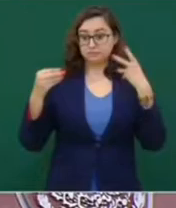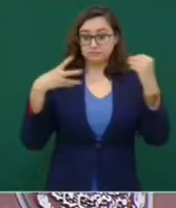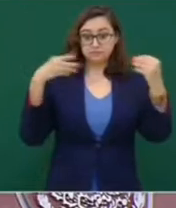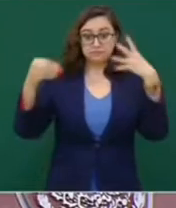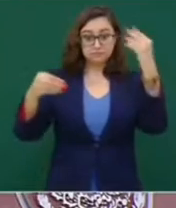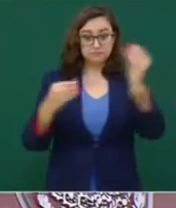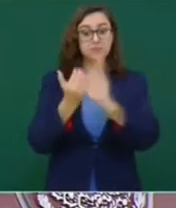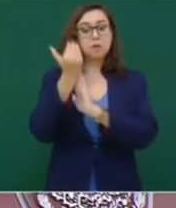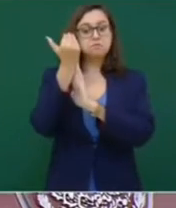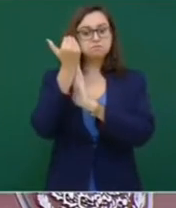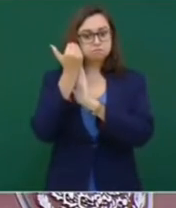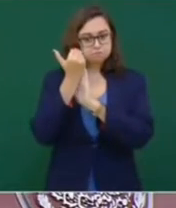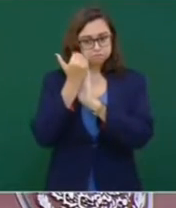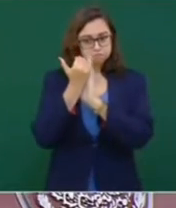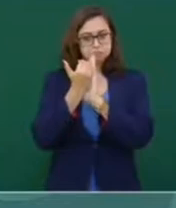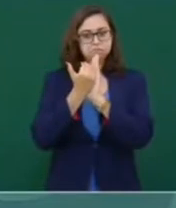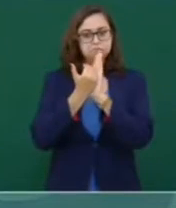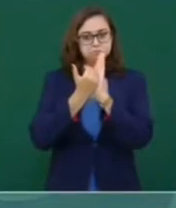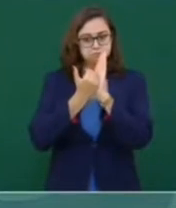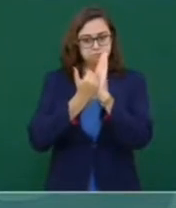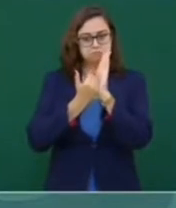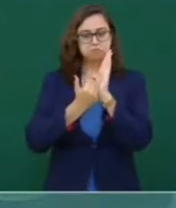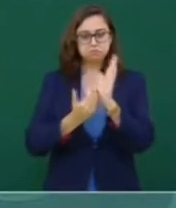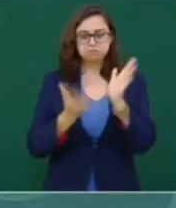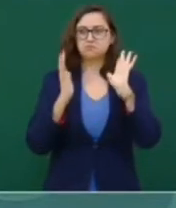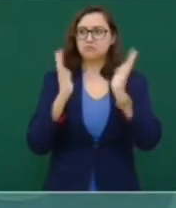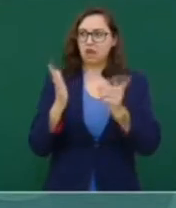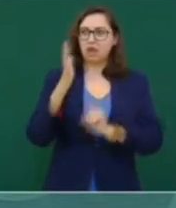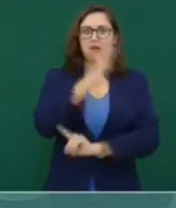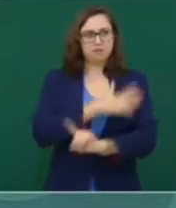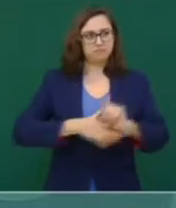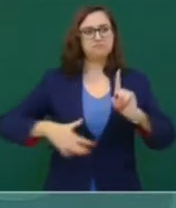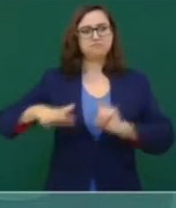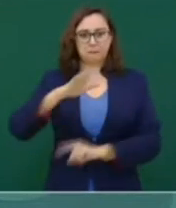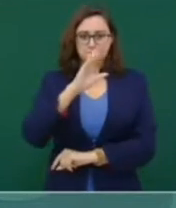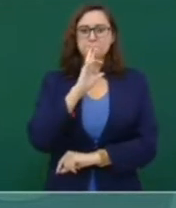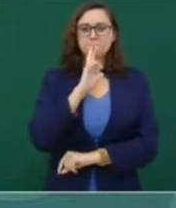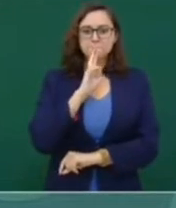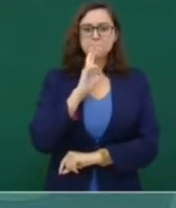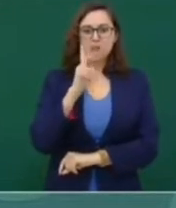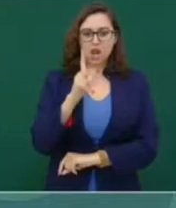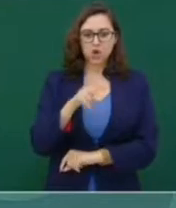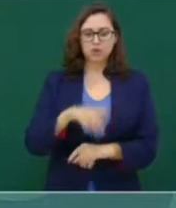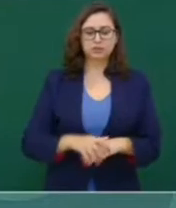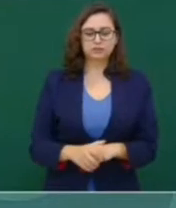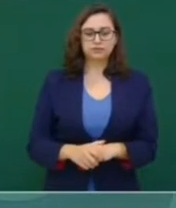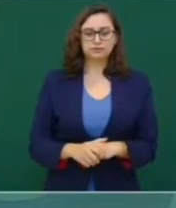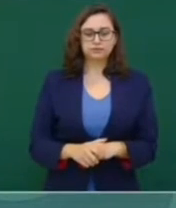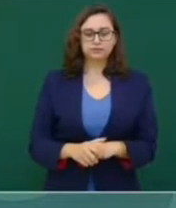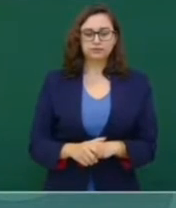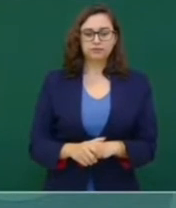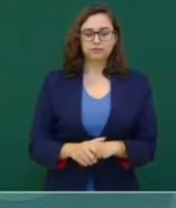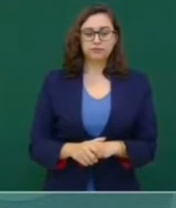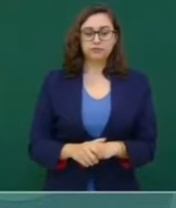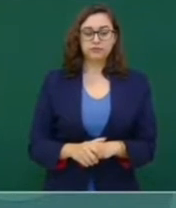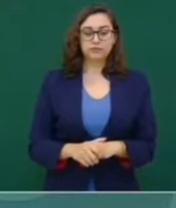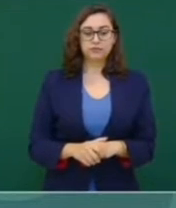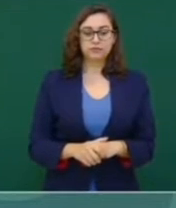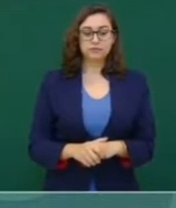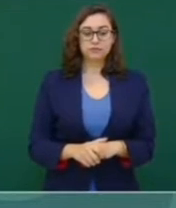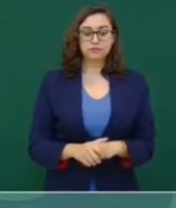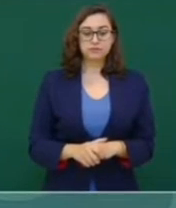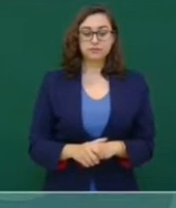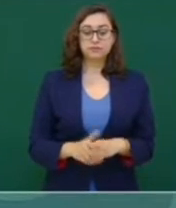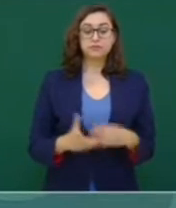de contagios y hay una situación distinta. Y a lo mejor los que